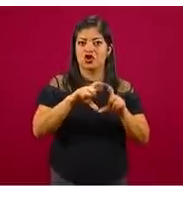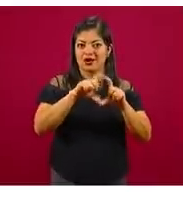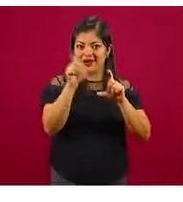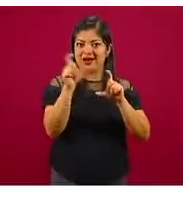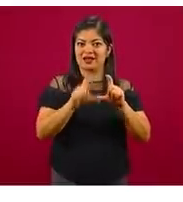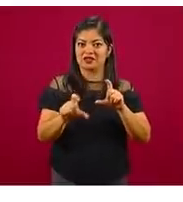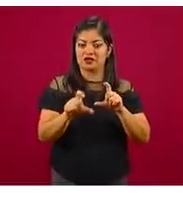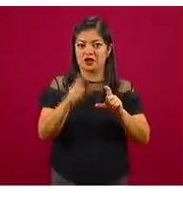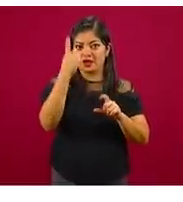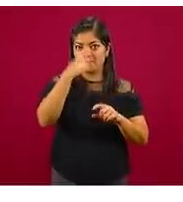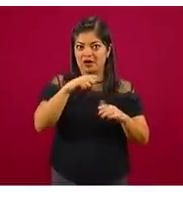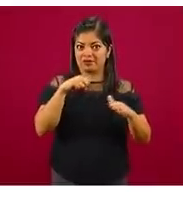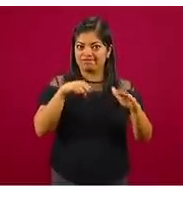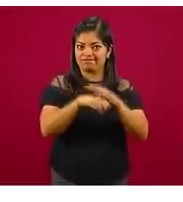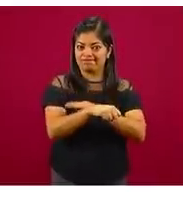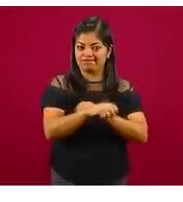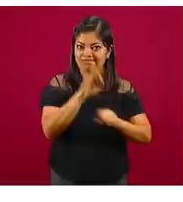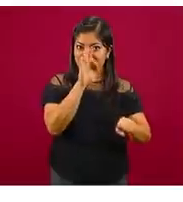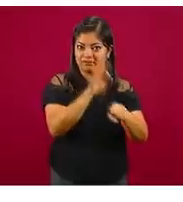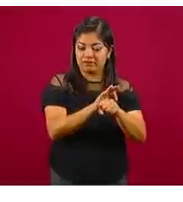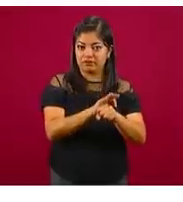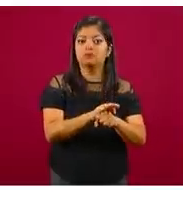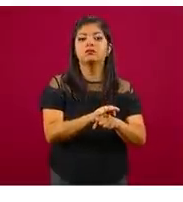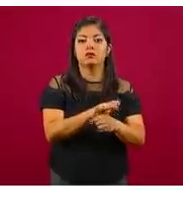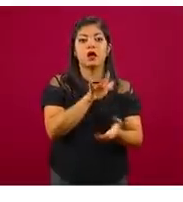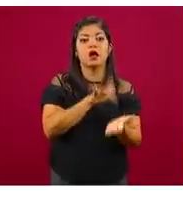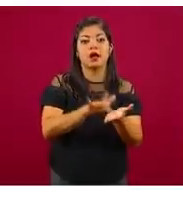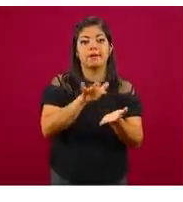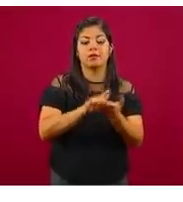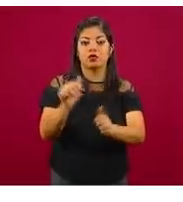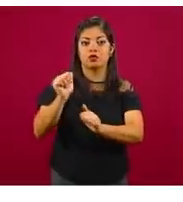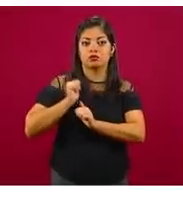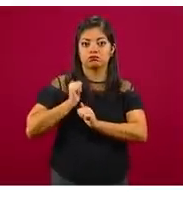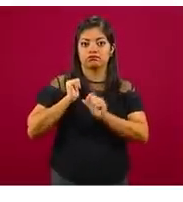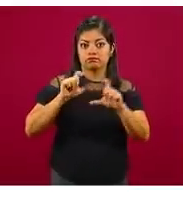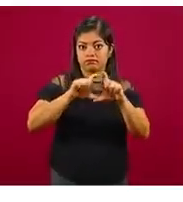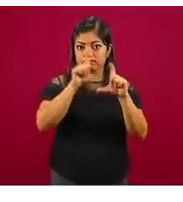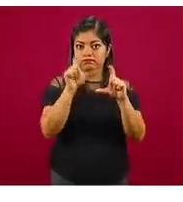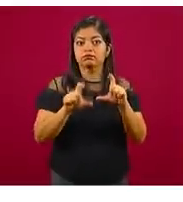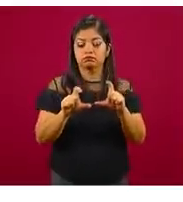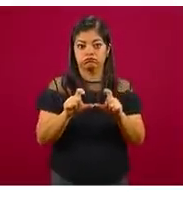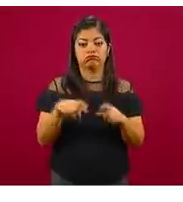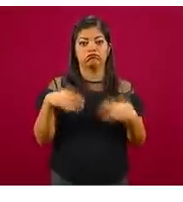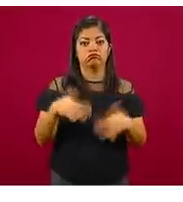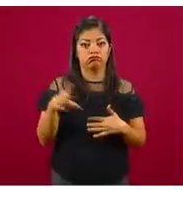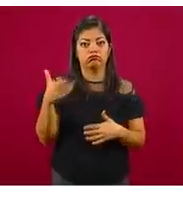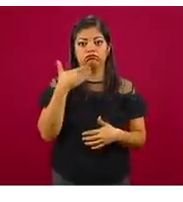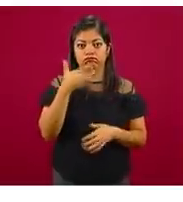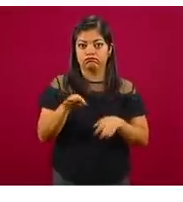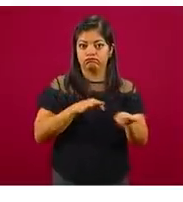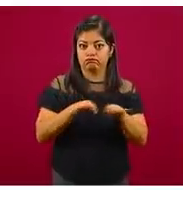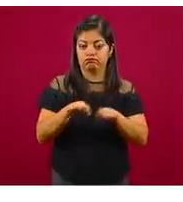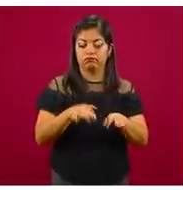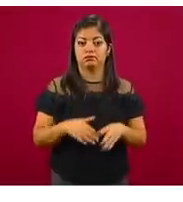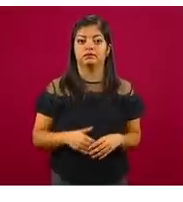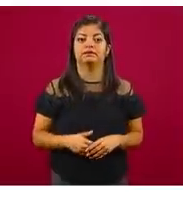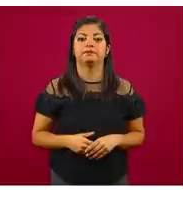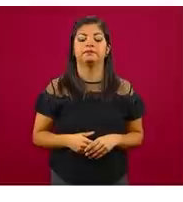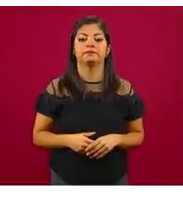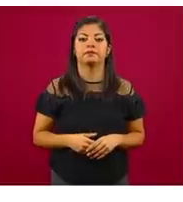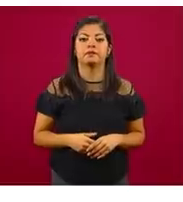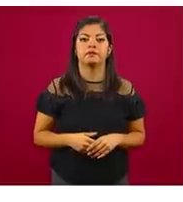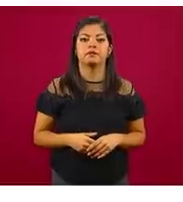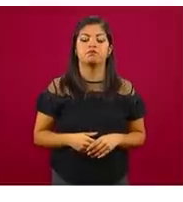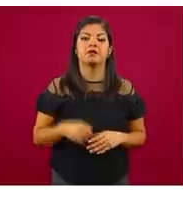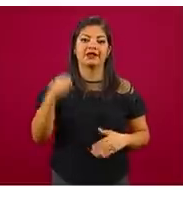en coordinación con el apoyo de la Guardia Nacional, están haciendo un trabajo extraordinario. Adelante, por favor. Bueno,